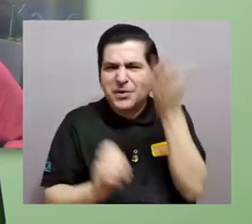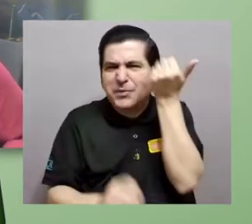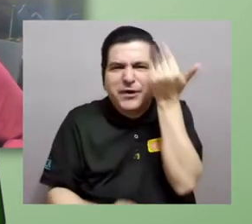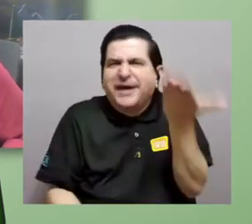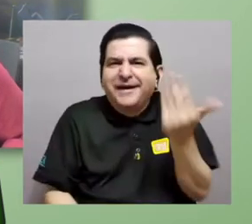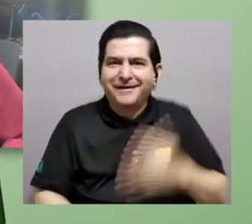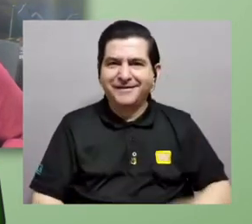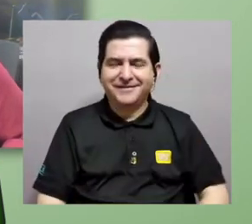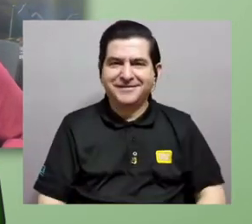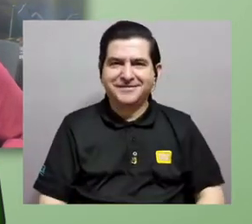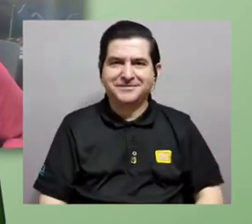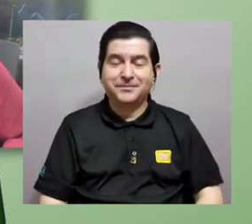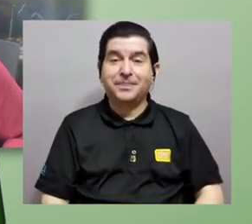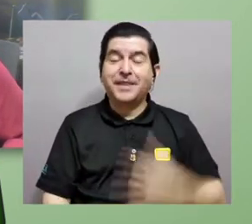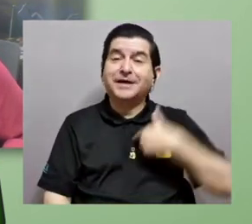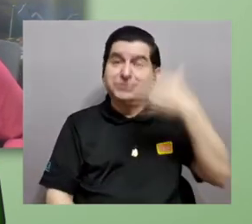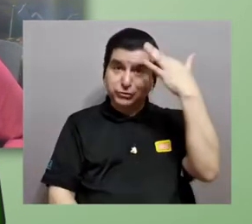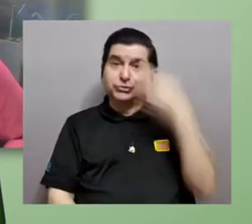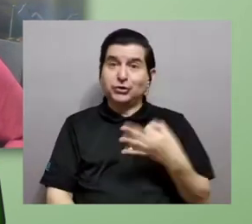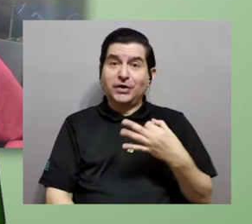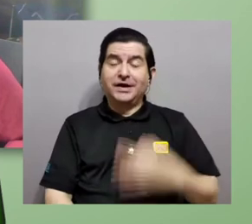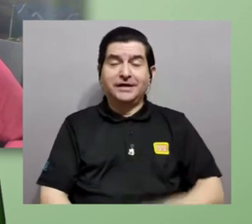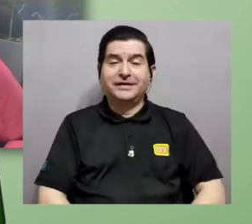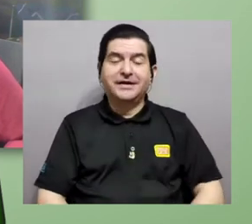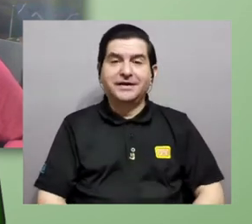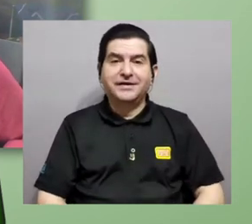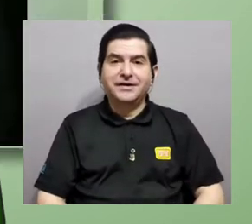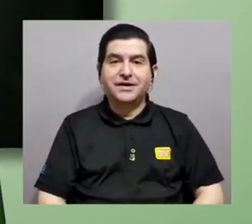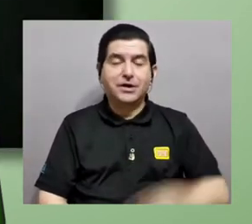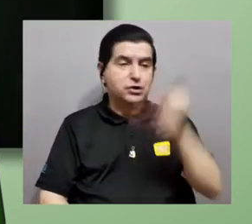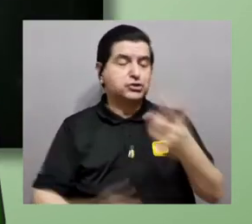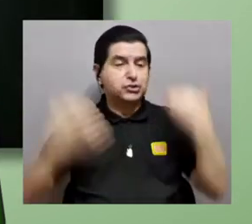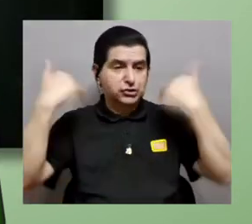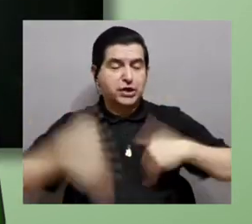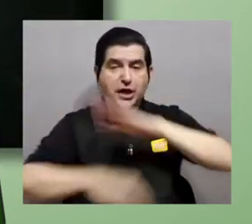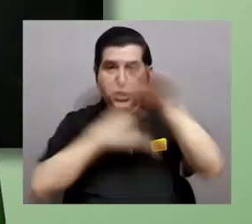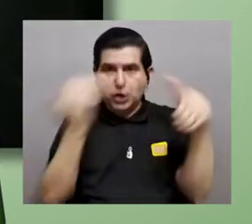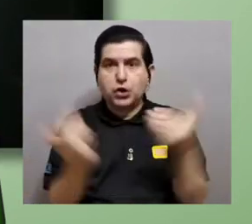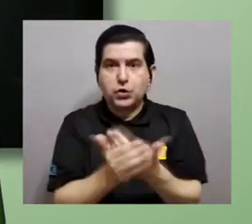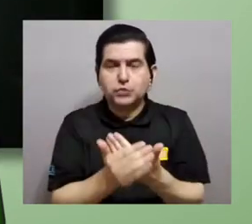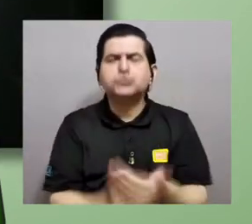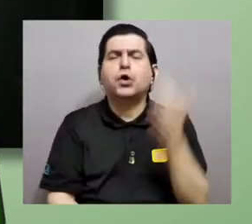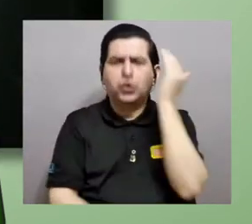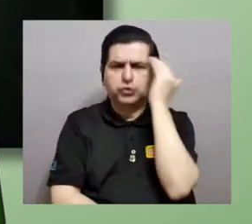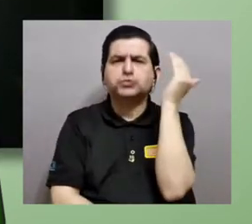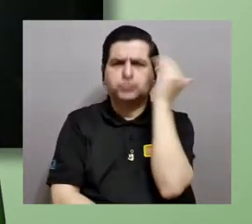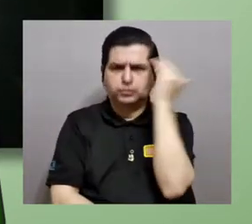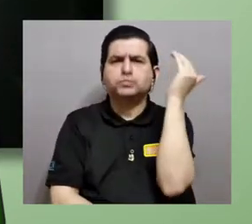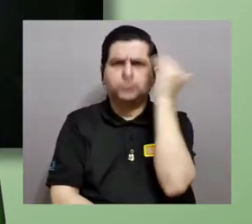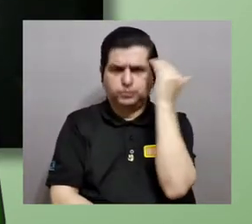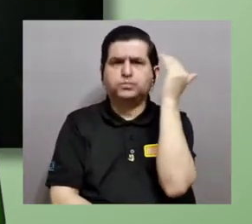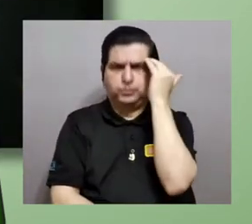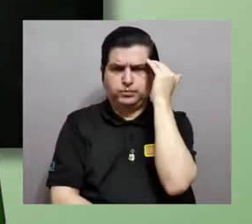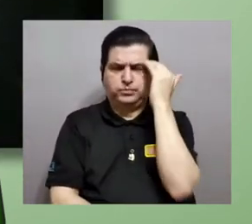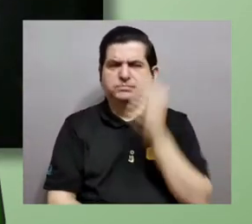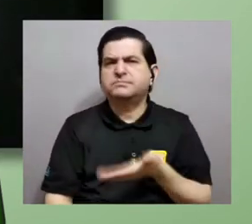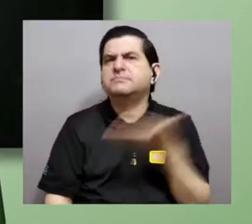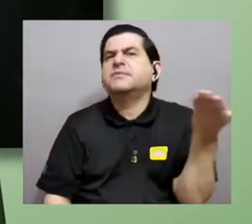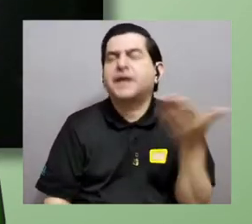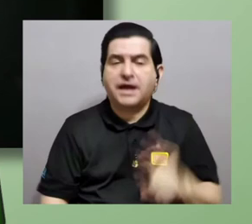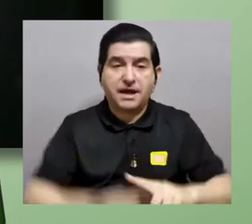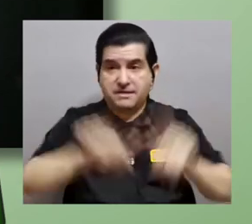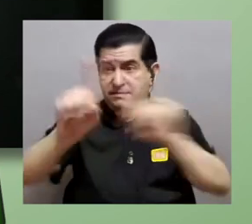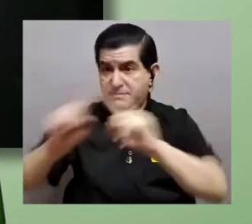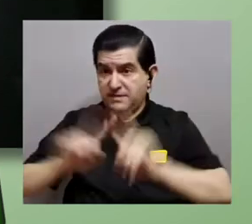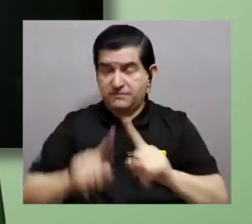evolución de los sexos. Bueno, yo creo que los seres humanos todos estamos muy conscientes de